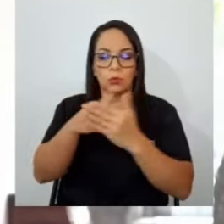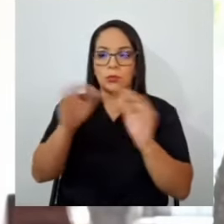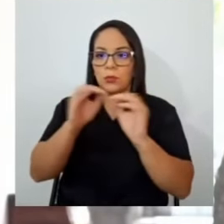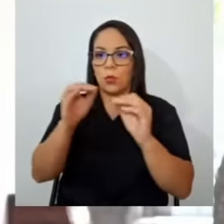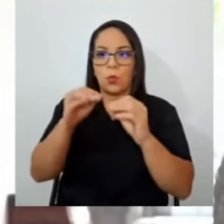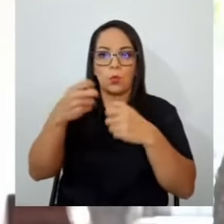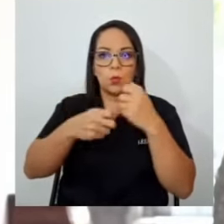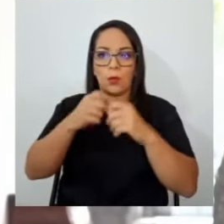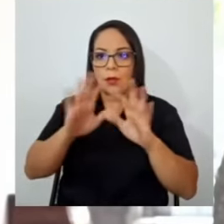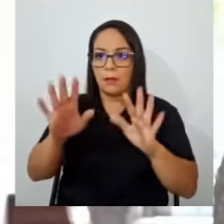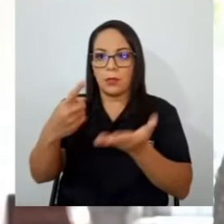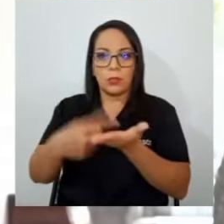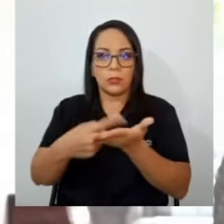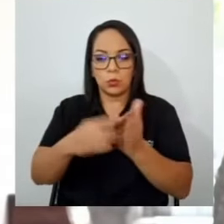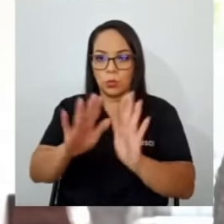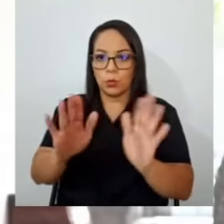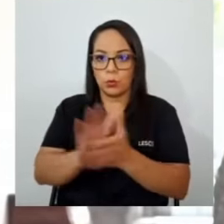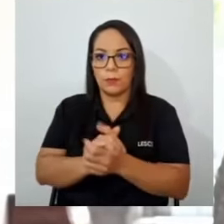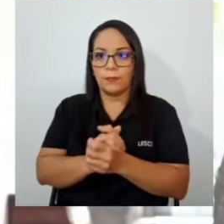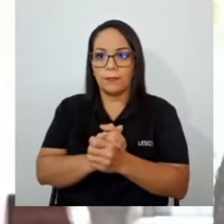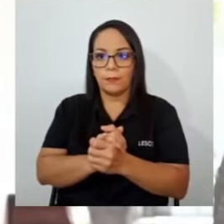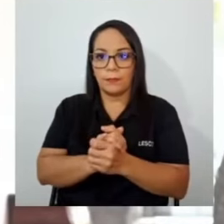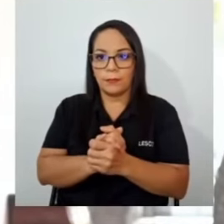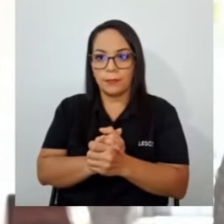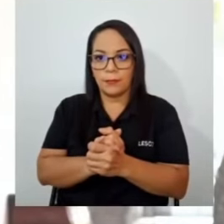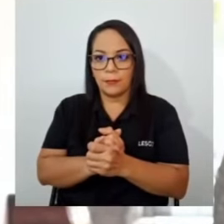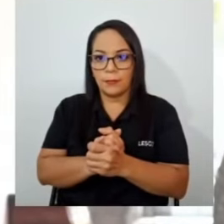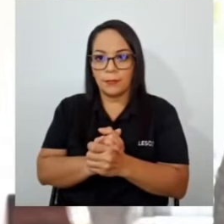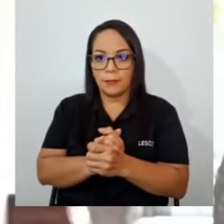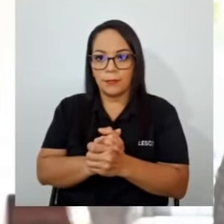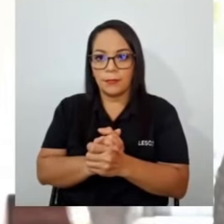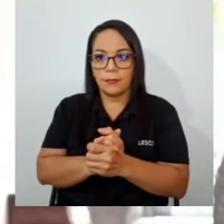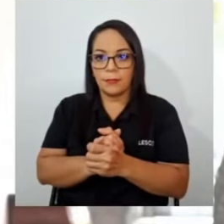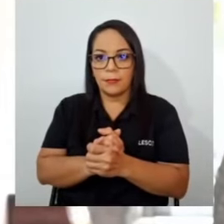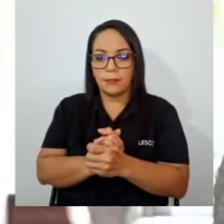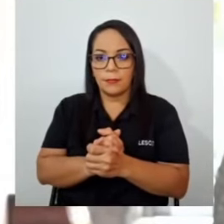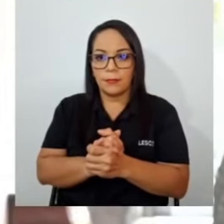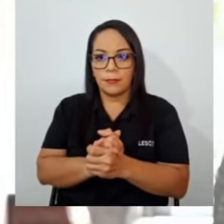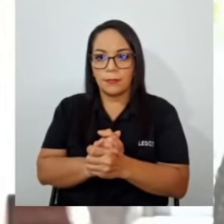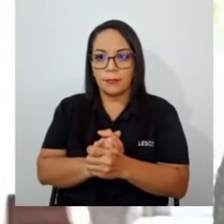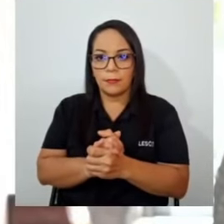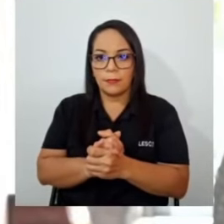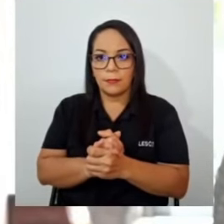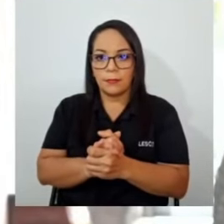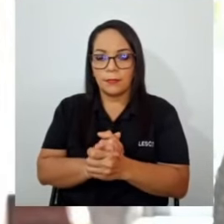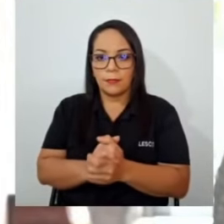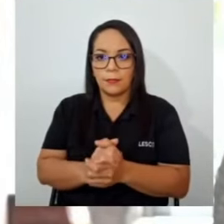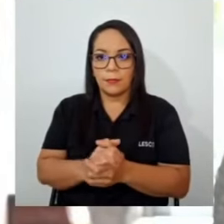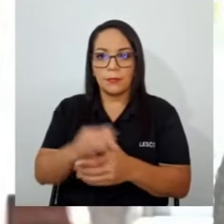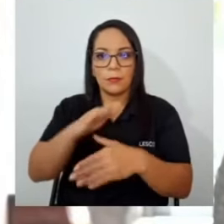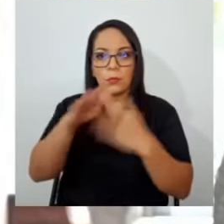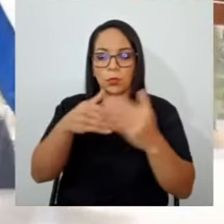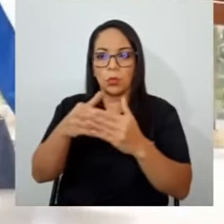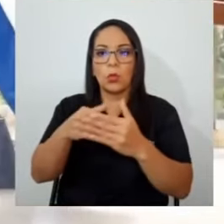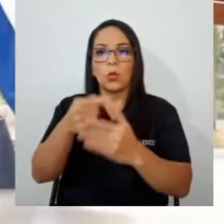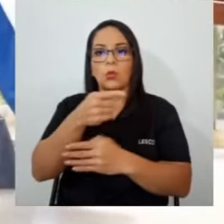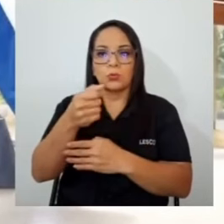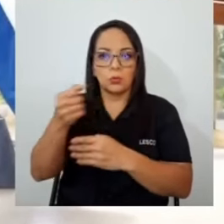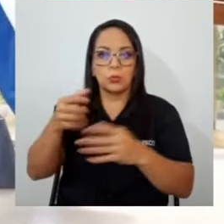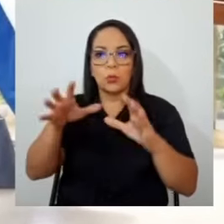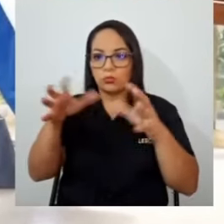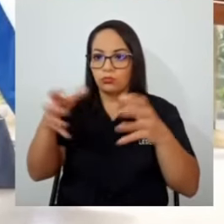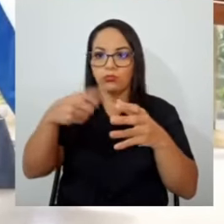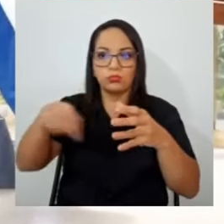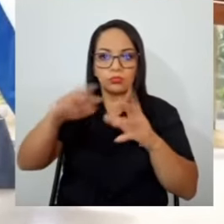discusión, porque los sectores han estado construyendo la ruta junto a la ministra de Ciencia y Tecnología. Entonces, en las próximas semanas les